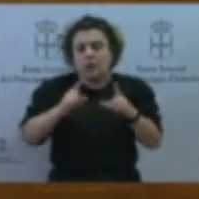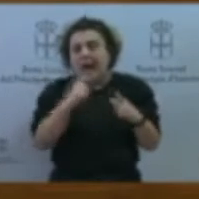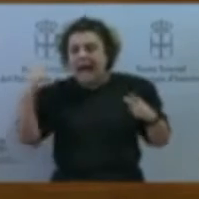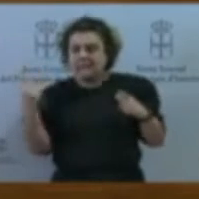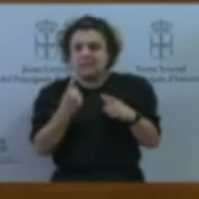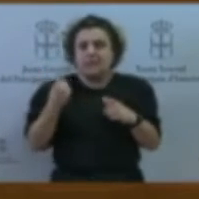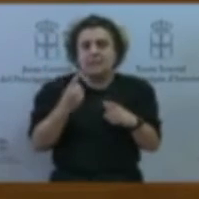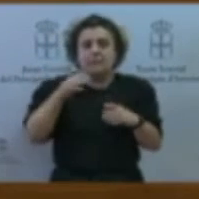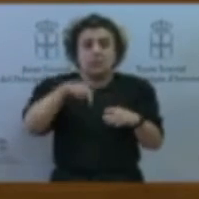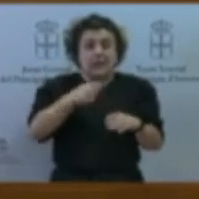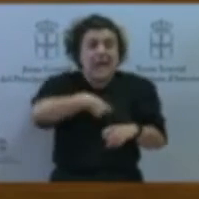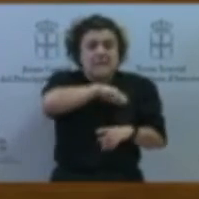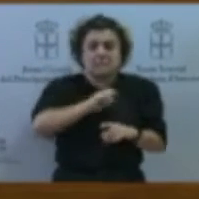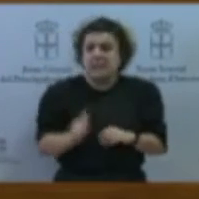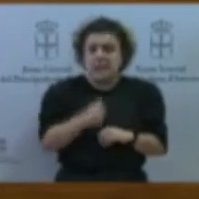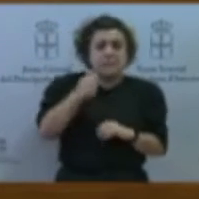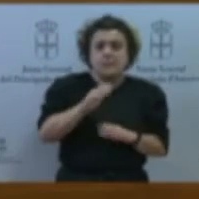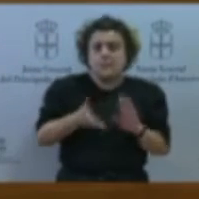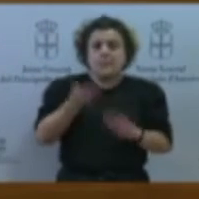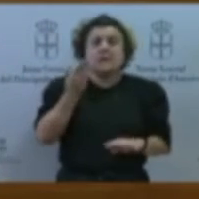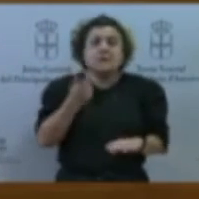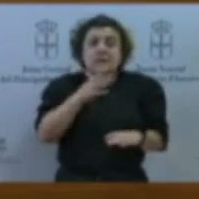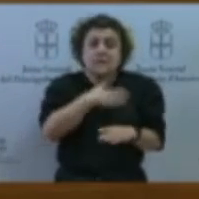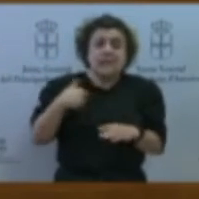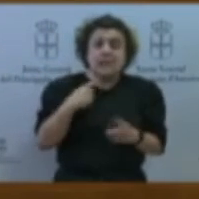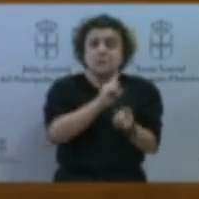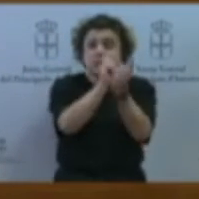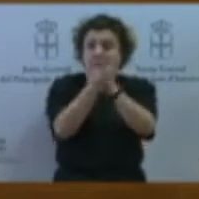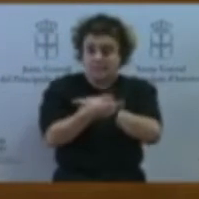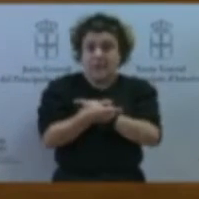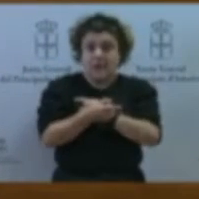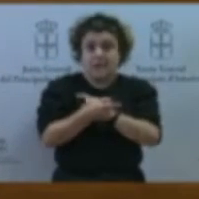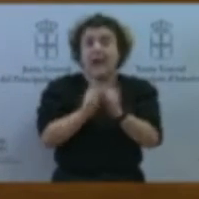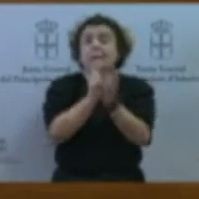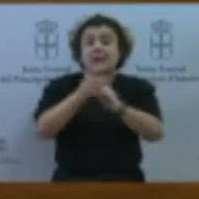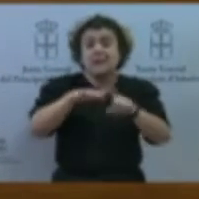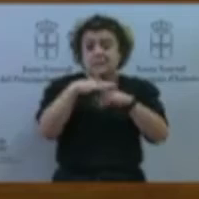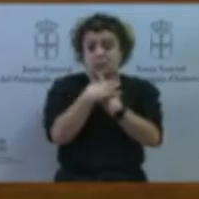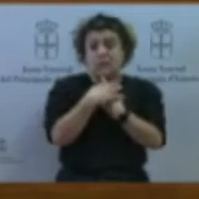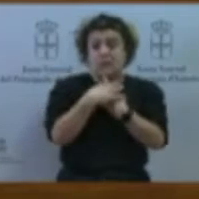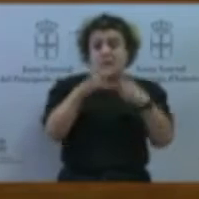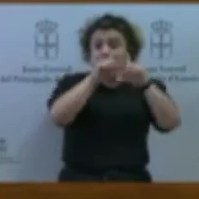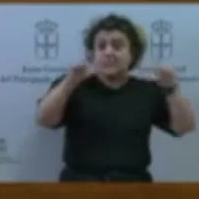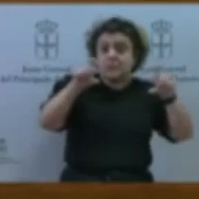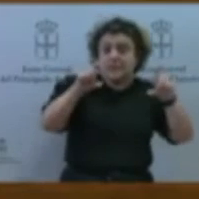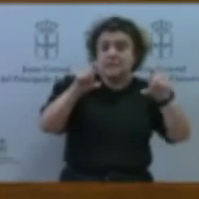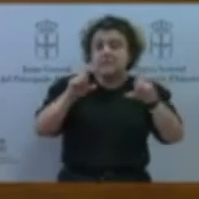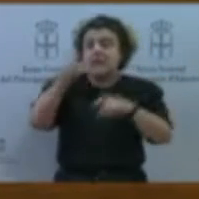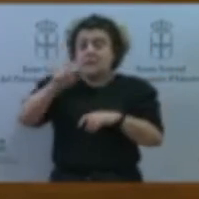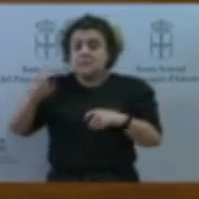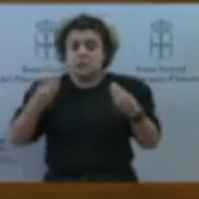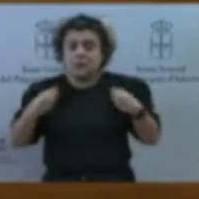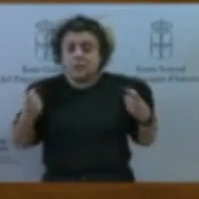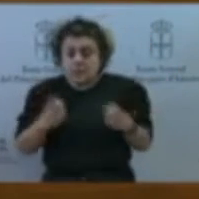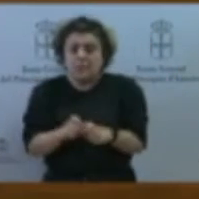lo tanto, si queremos revertir la pérdida de población, la pérdida de empresas, tenemos que actuar. Y por eso proponemos que haya un paquete de ayudas, no menos